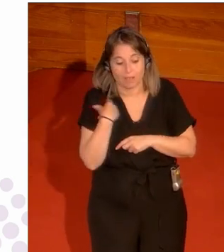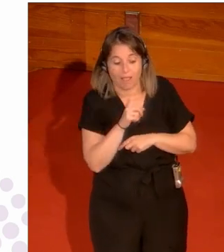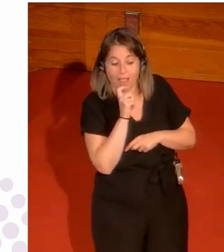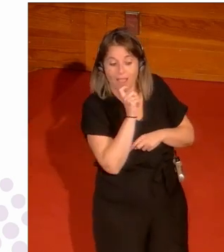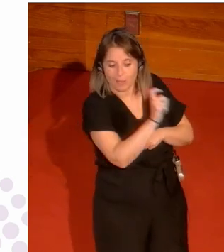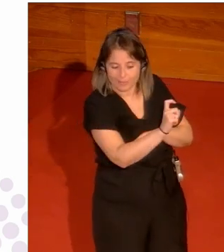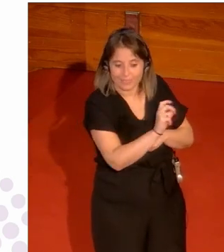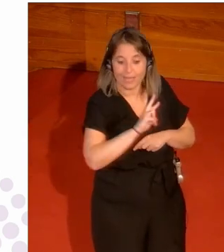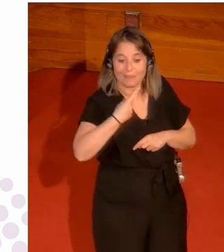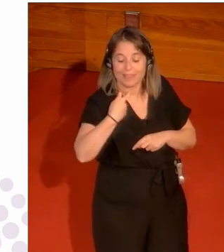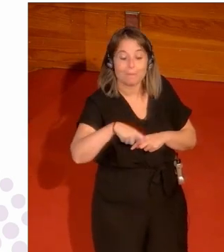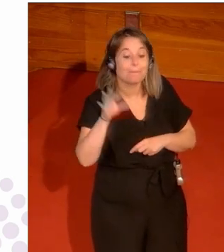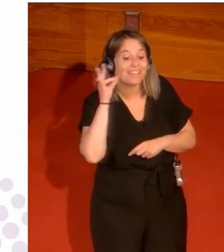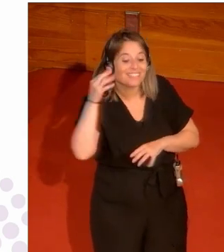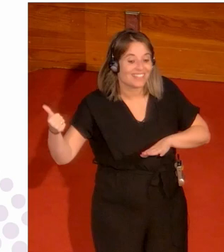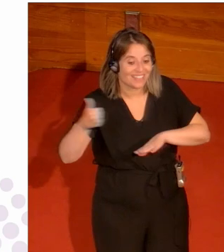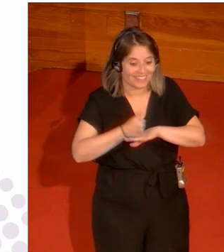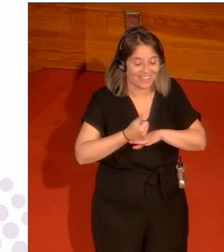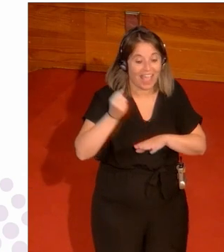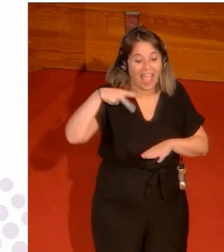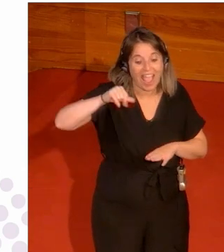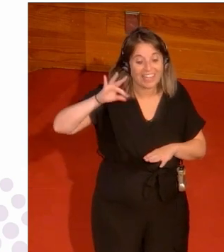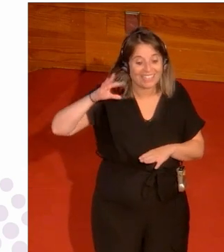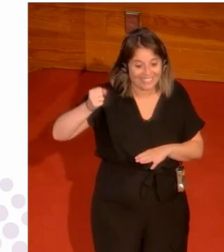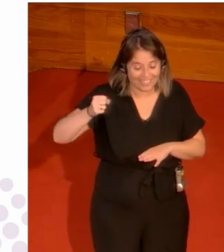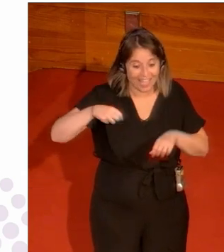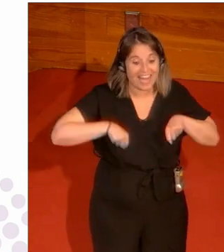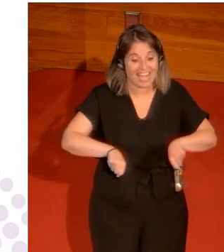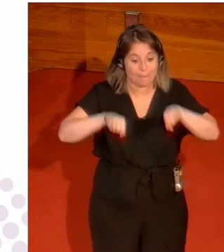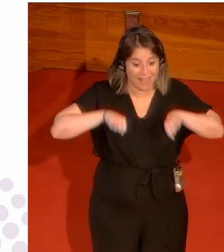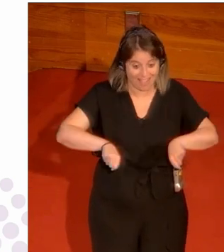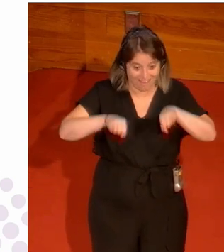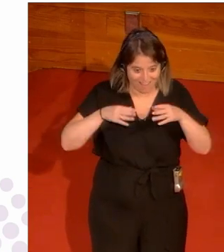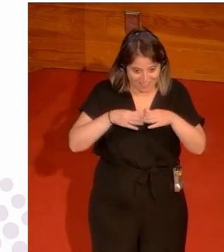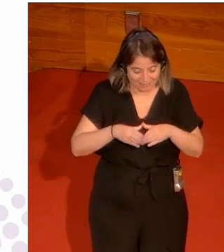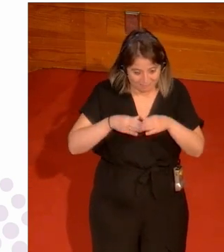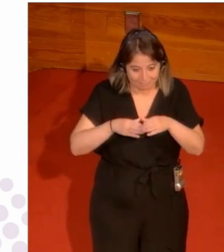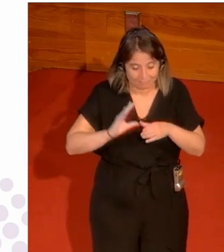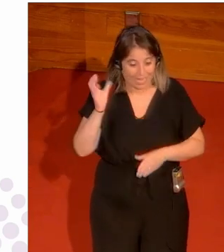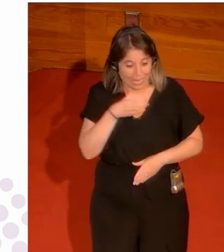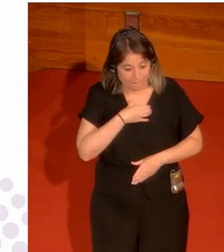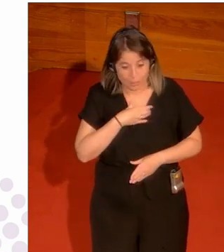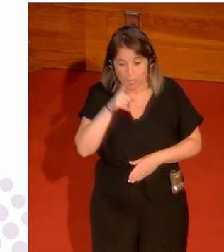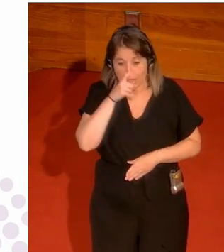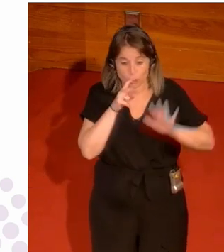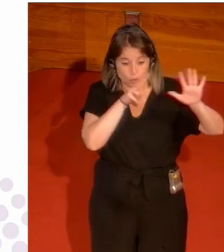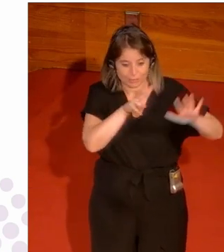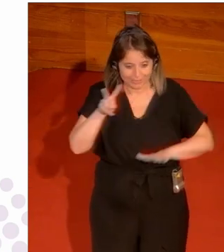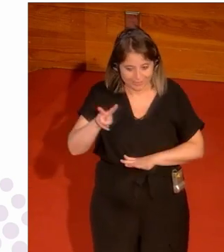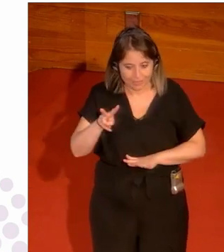para navegantes de vicepresidenta a Anita De Fran que fue una remera que fue campeona olímpica en remo en los Juegos del 72